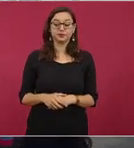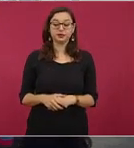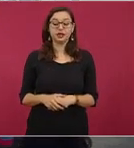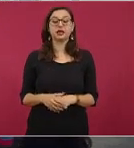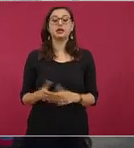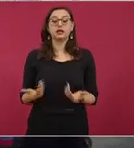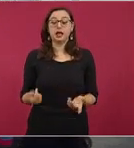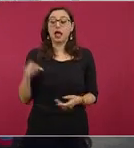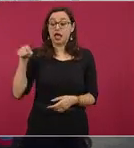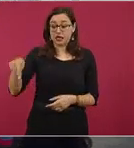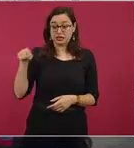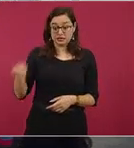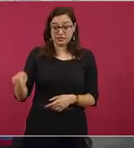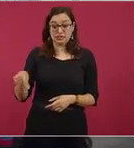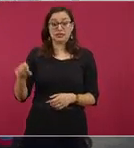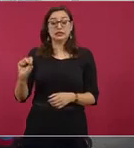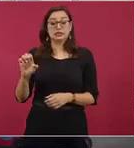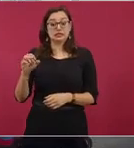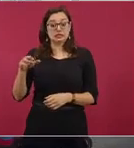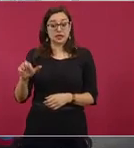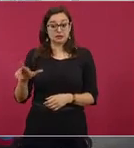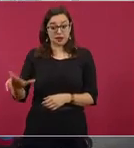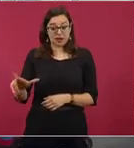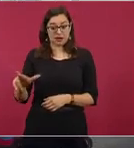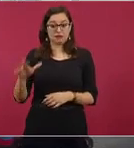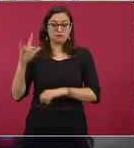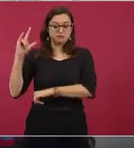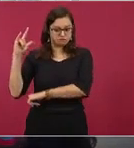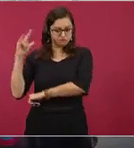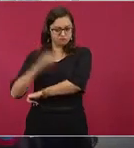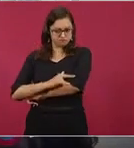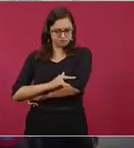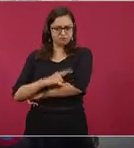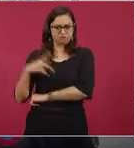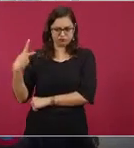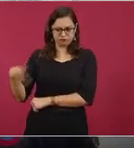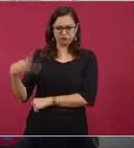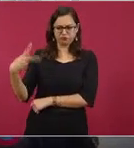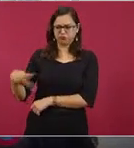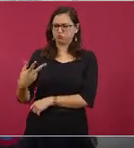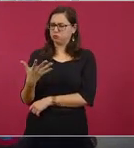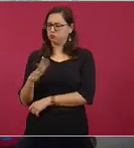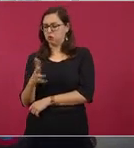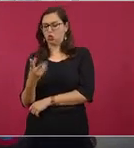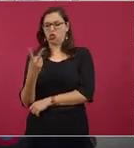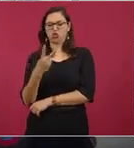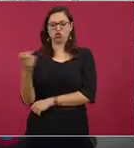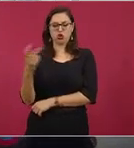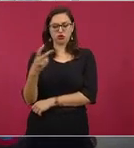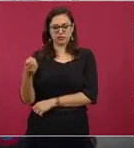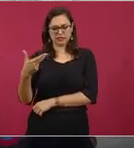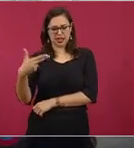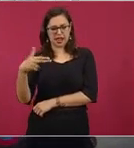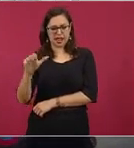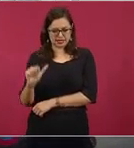en Tulum de alrededor de 200 hectáreas.